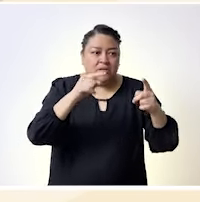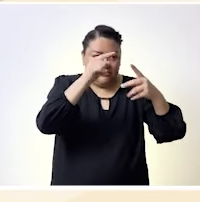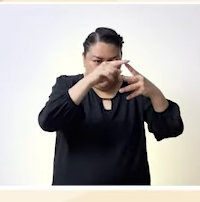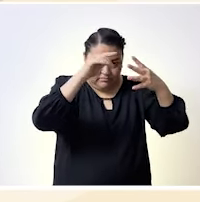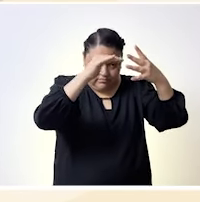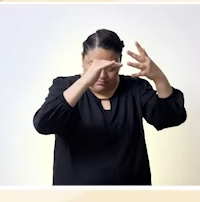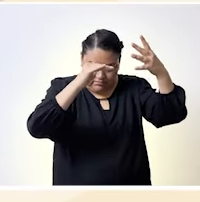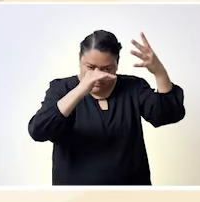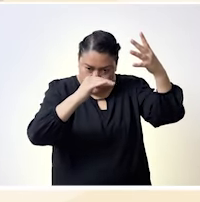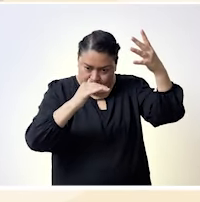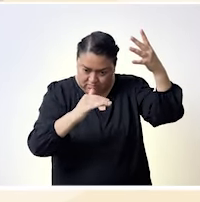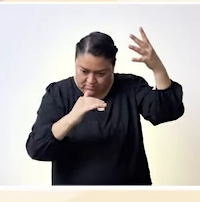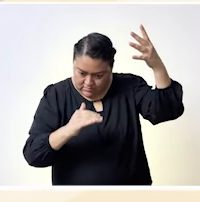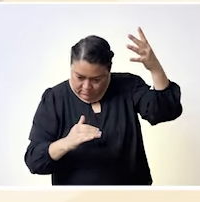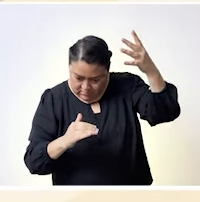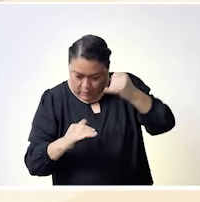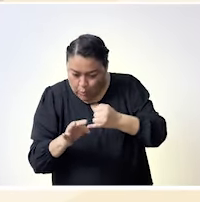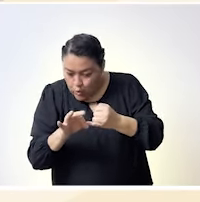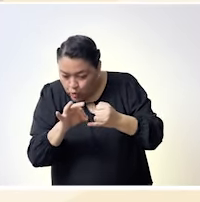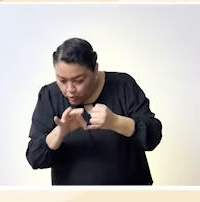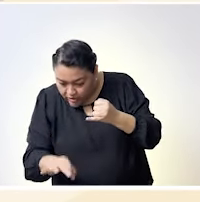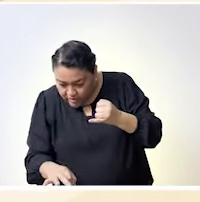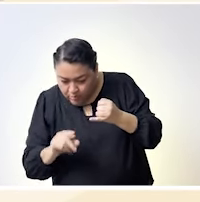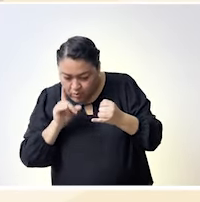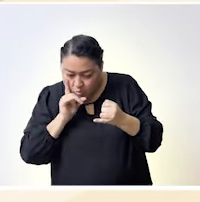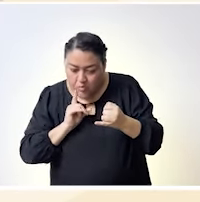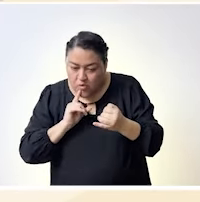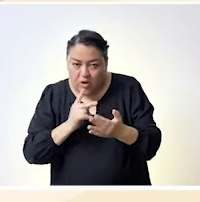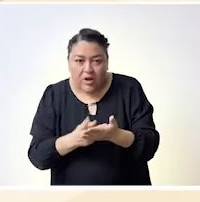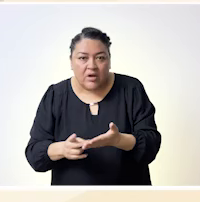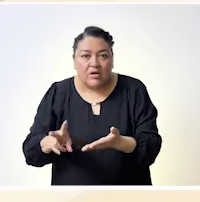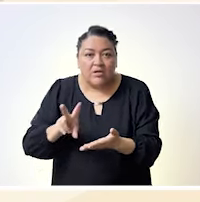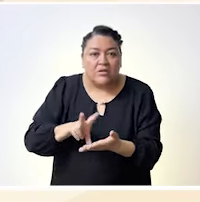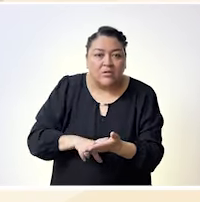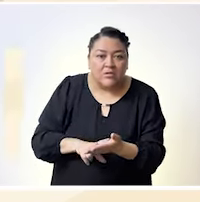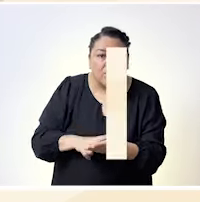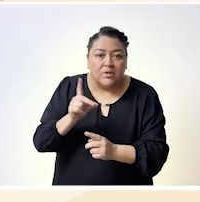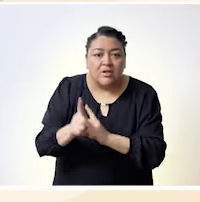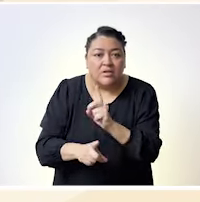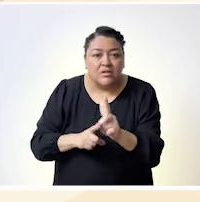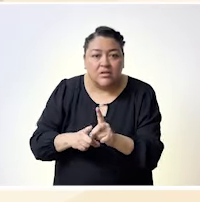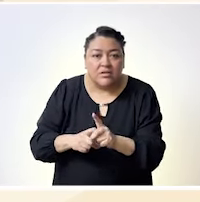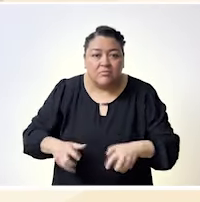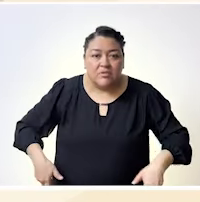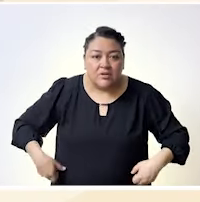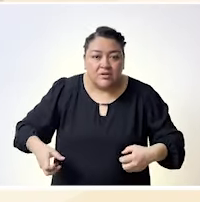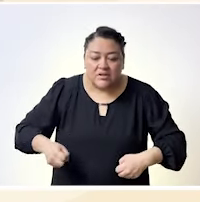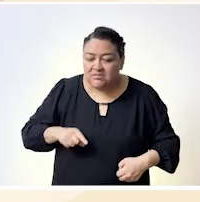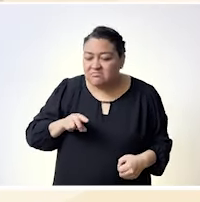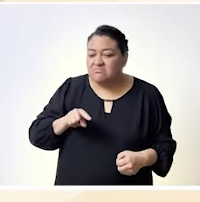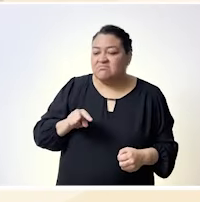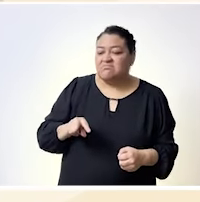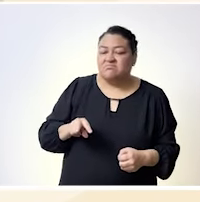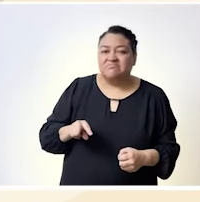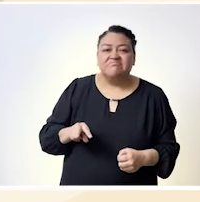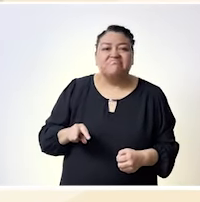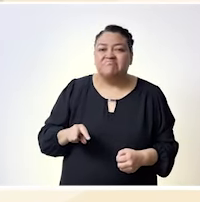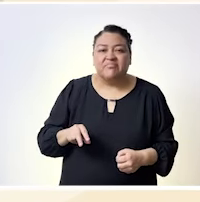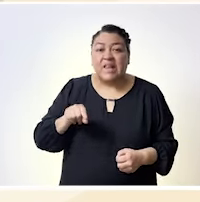todavía se adiciona al tema de la discapacidad en esta negación absoluta de derechos, en este